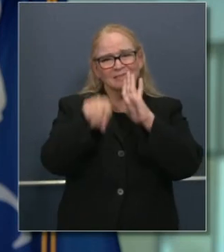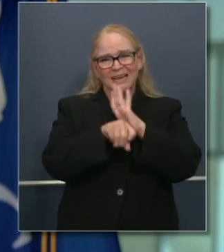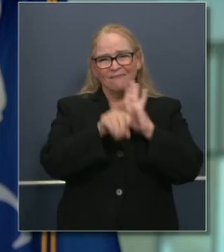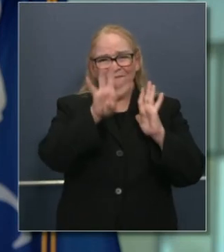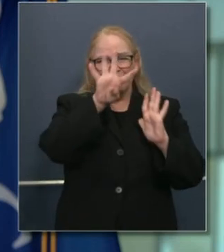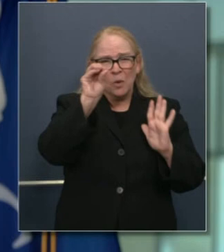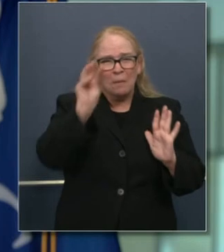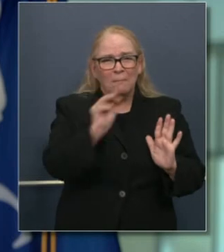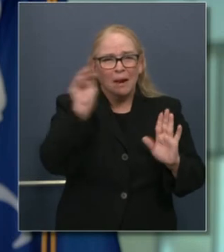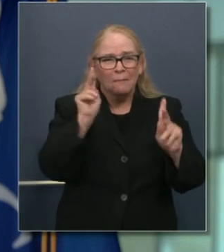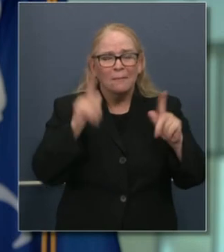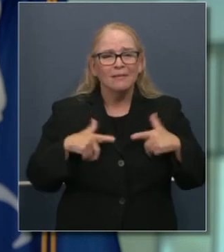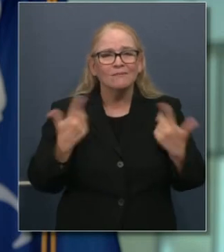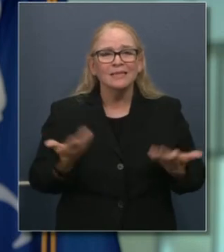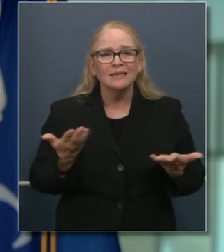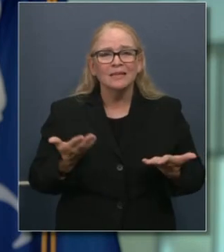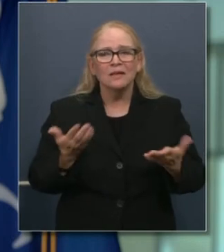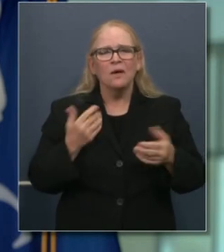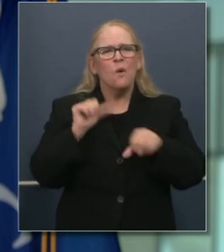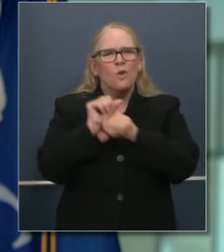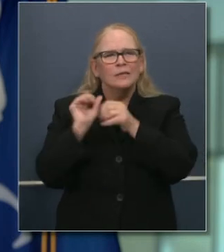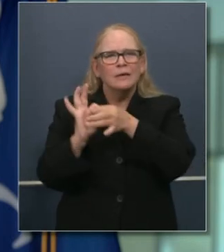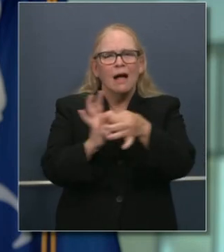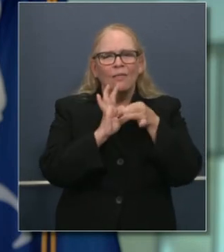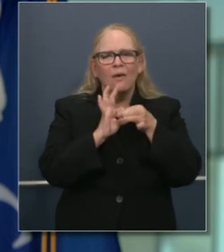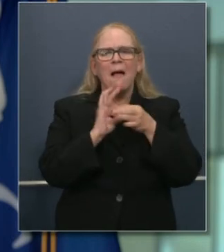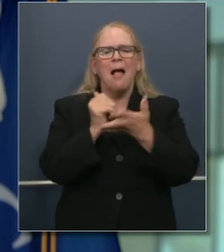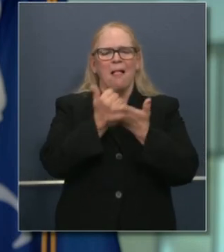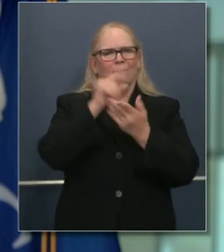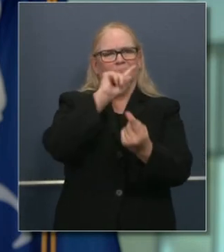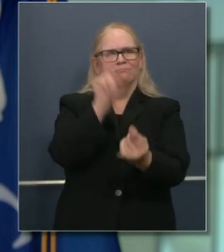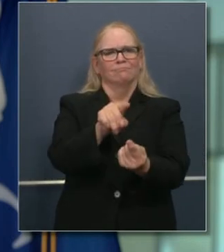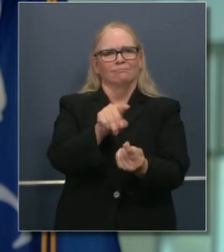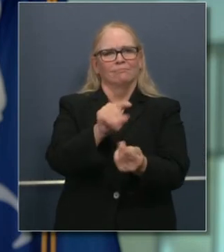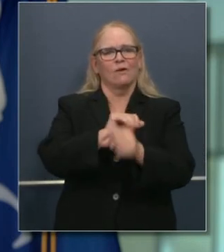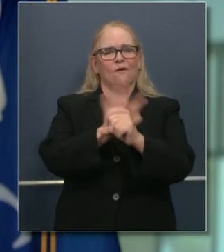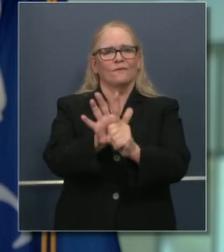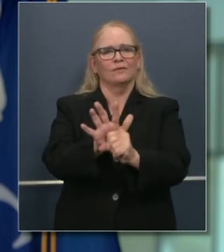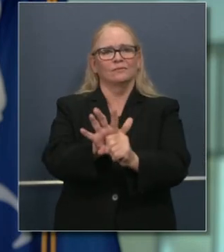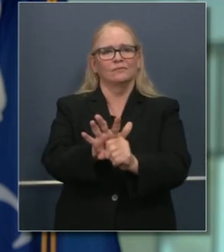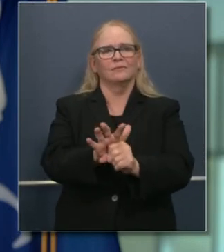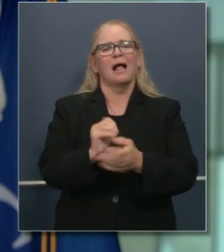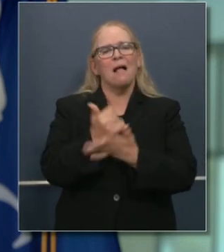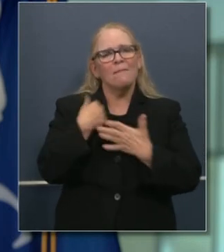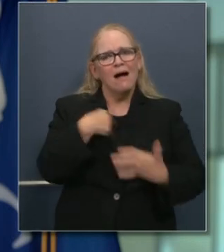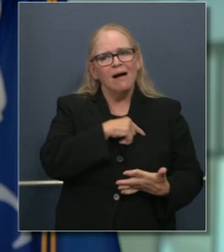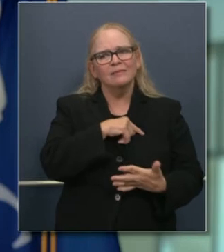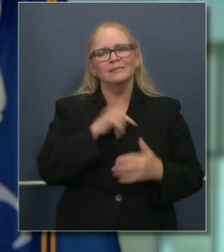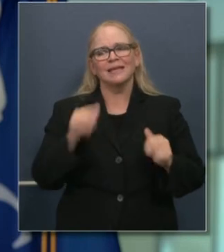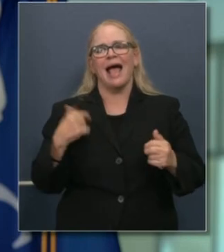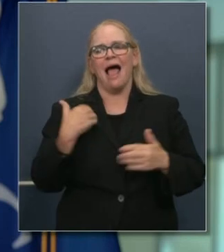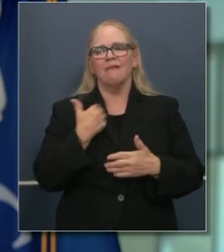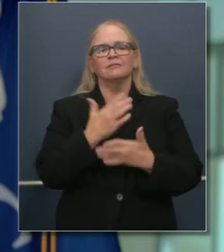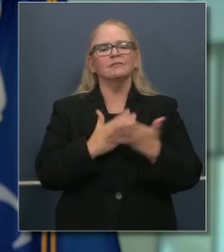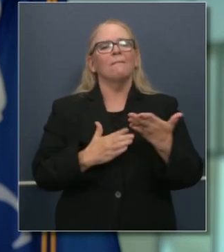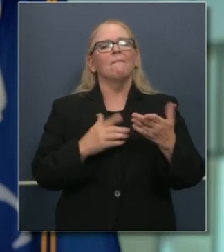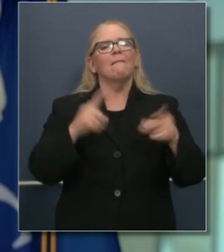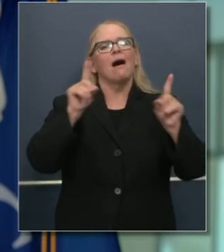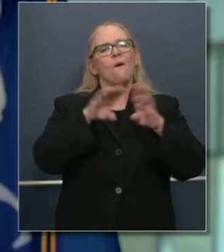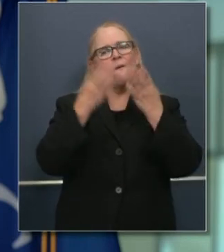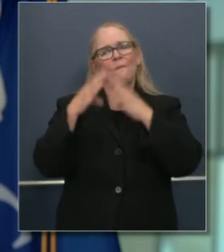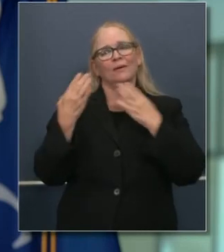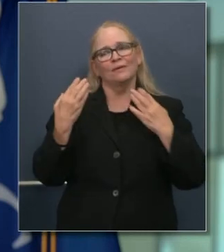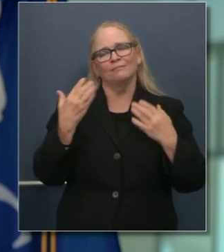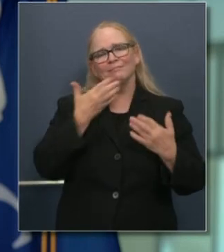40 millones de californianos para enfrentar este reto, mitigar la propagación y tratar de regresar